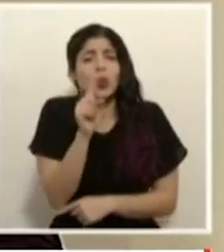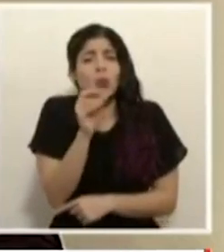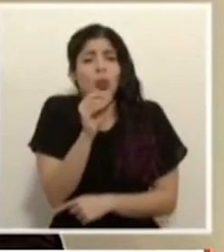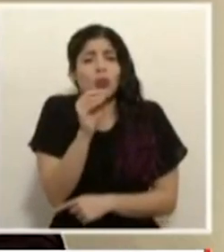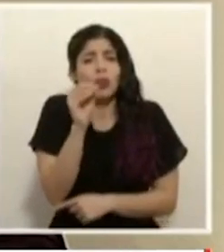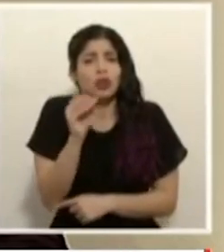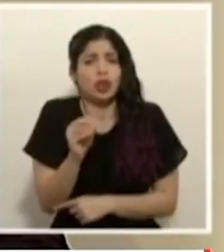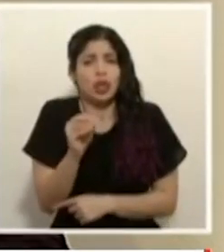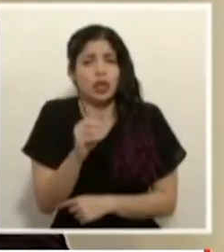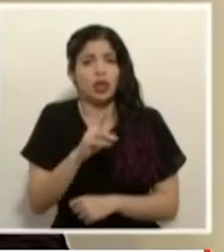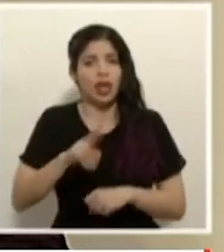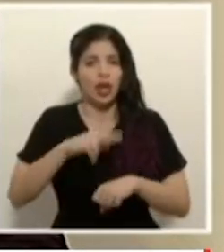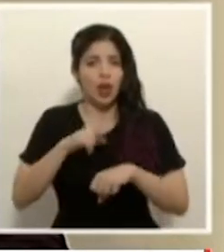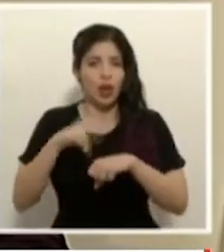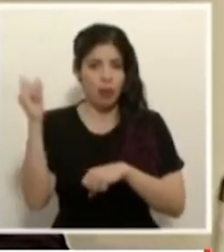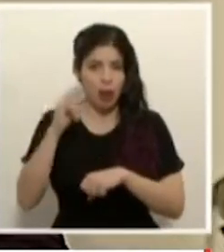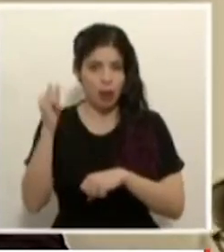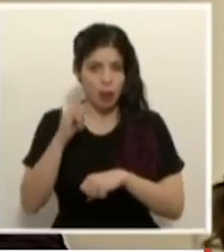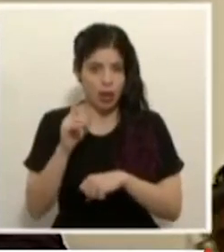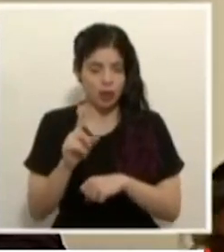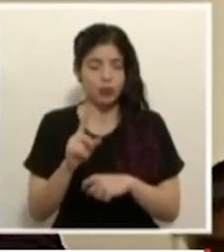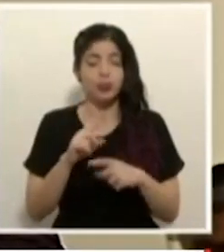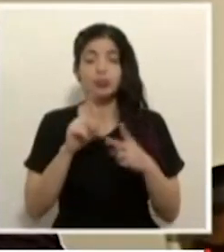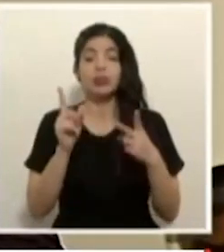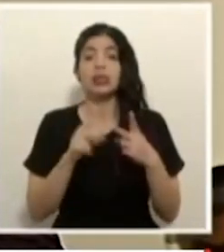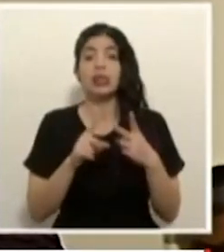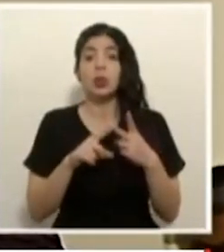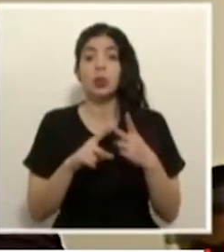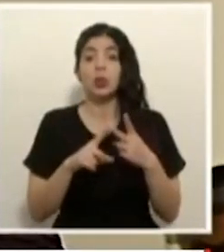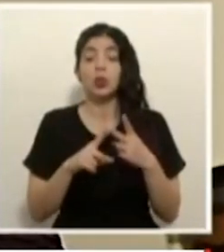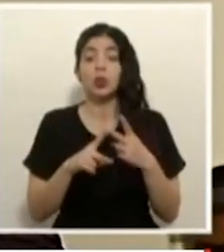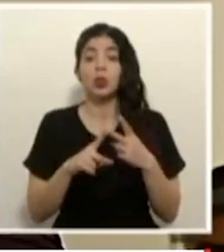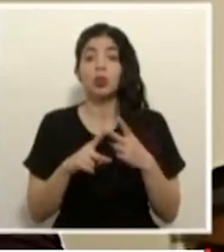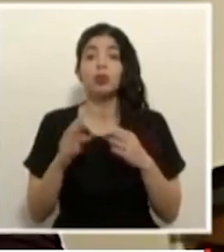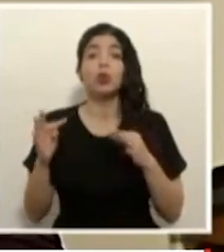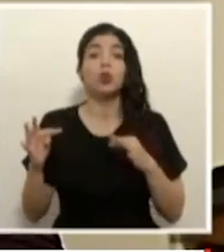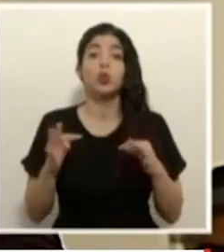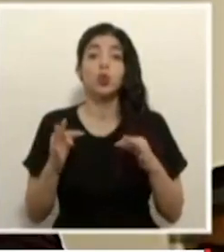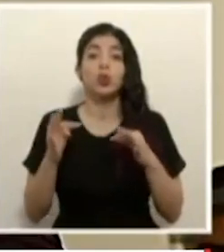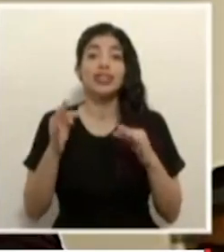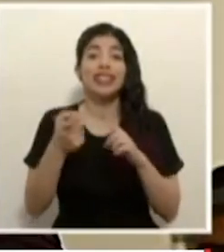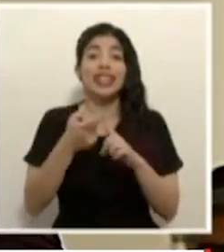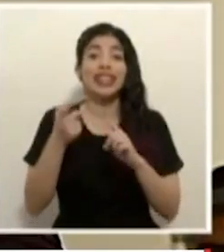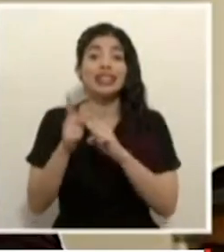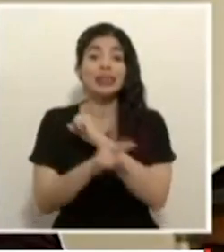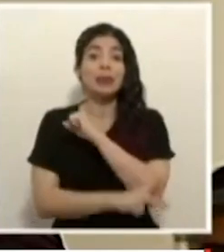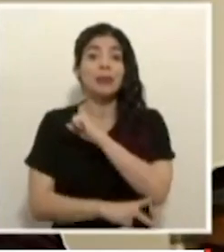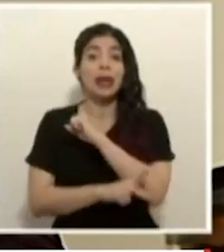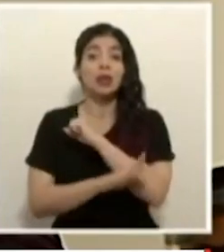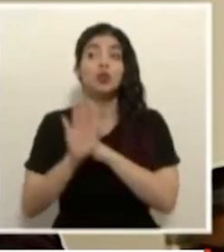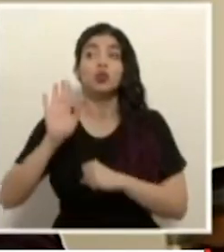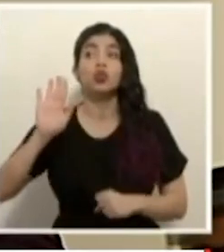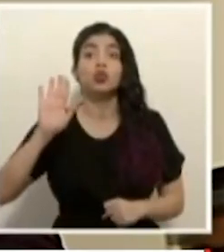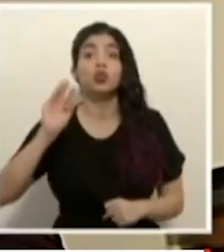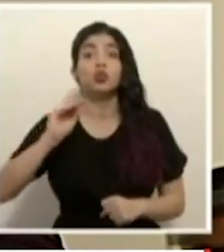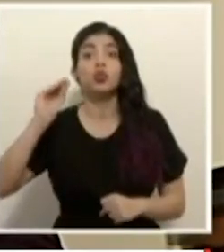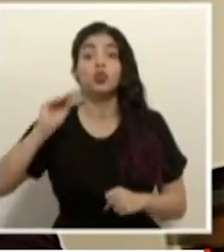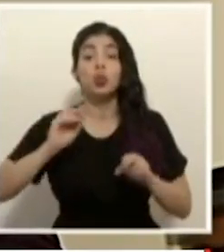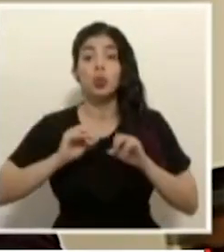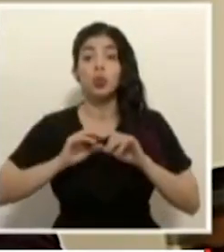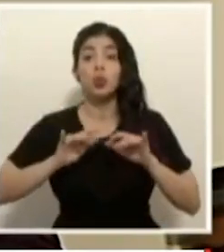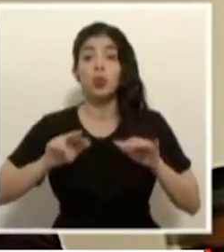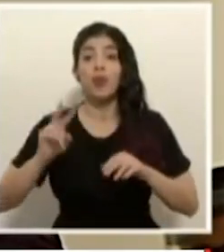normal segundo estamos recibiendo turistas de países que tienen tasas de transmisión